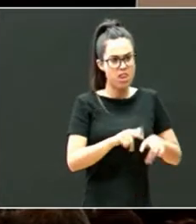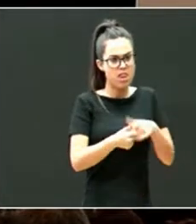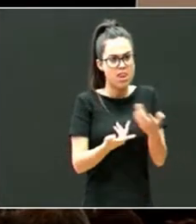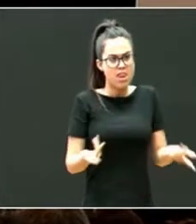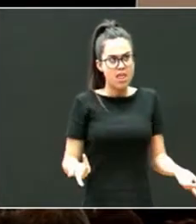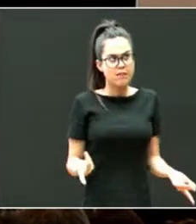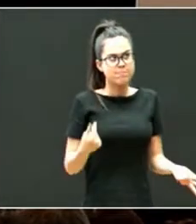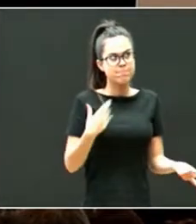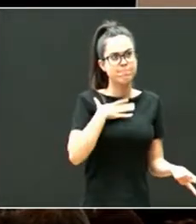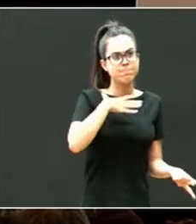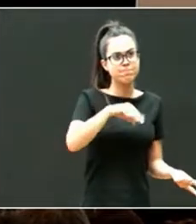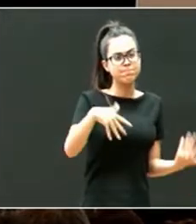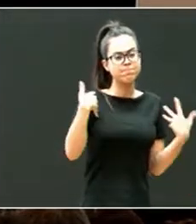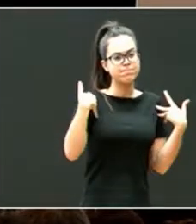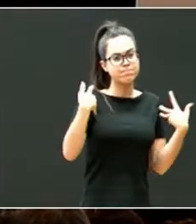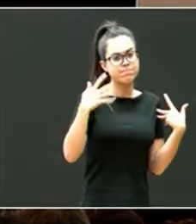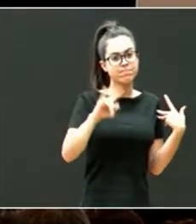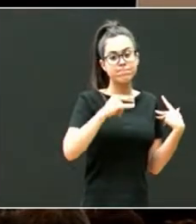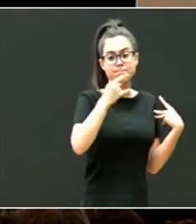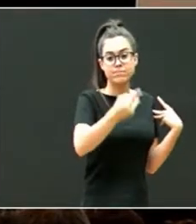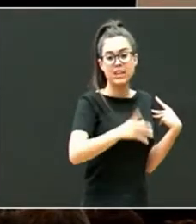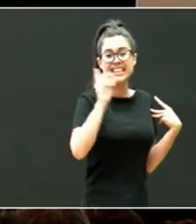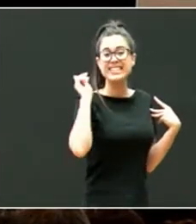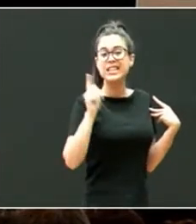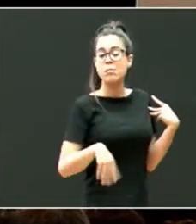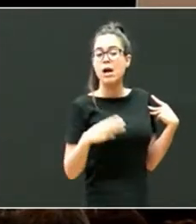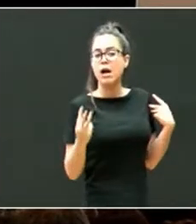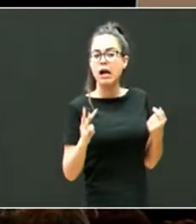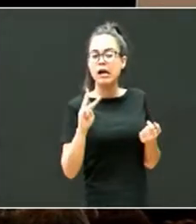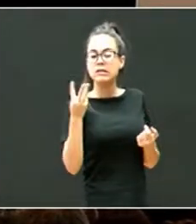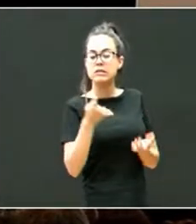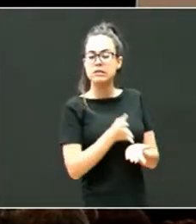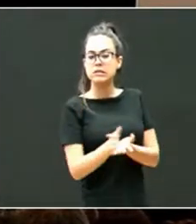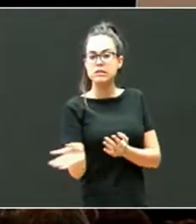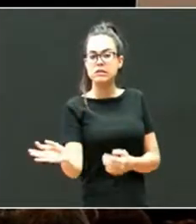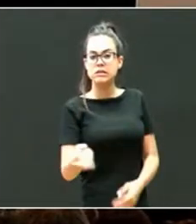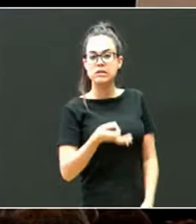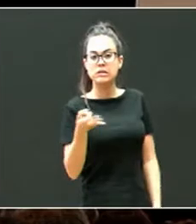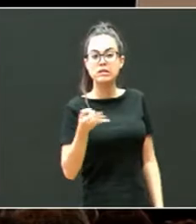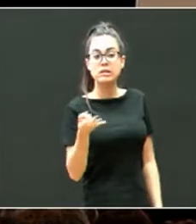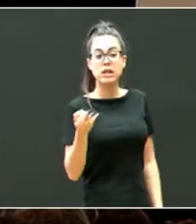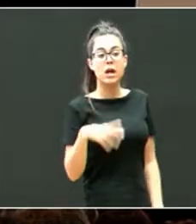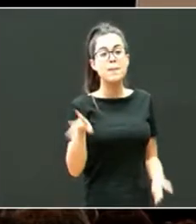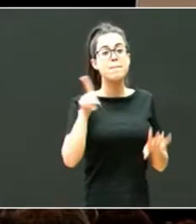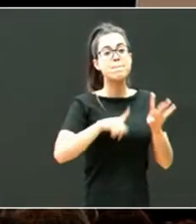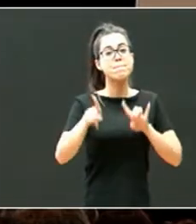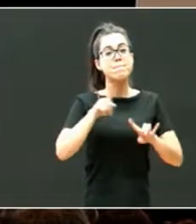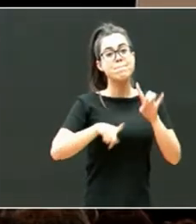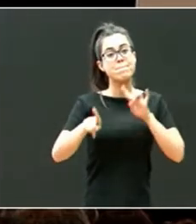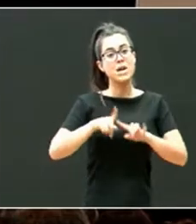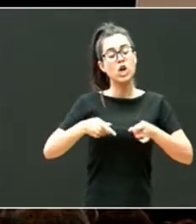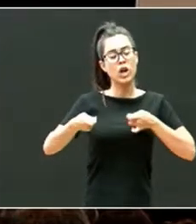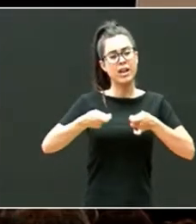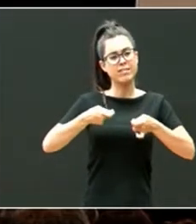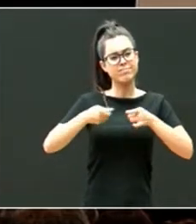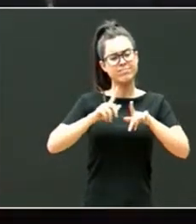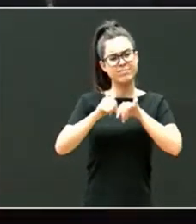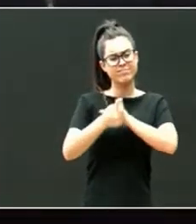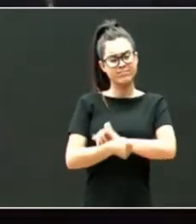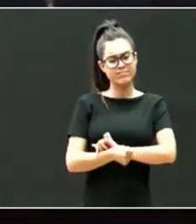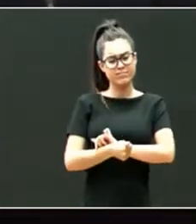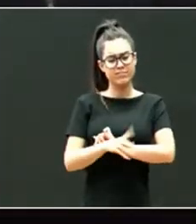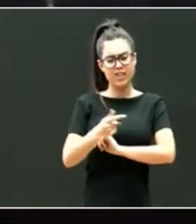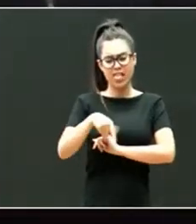orígenes, e tamén, por este terceiro punto, porque os problemas de regulación e de conducta que presentan moitos menores adoptados facen moi